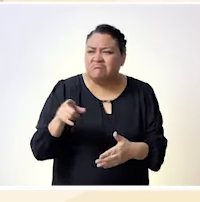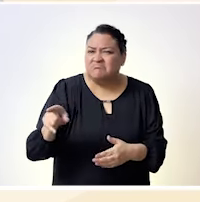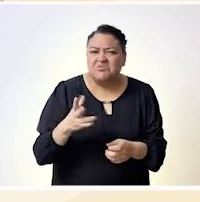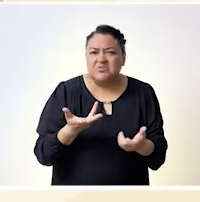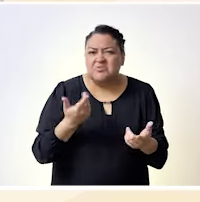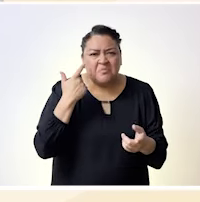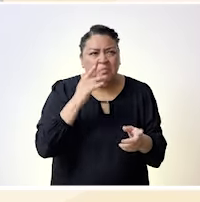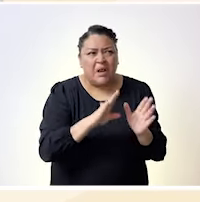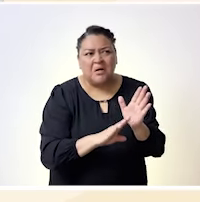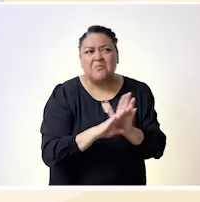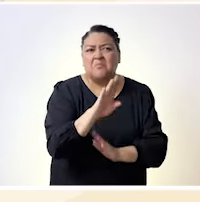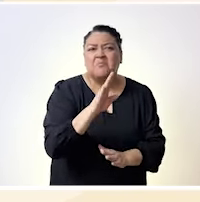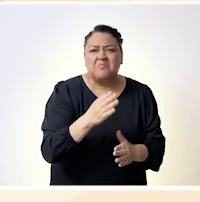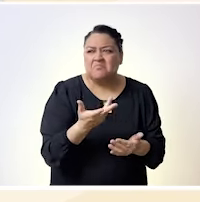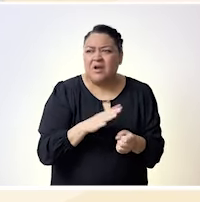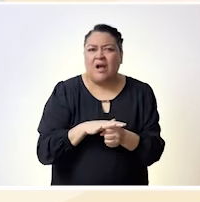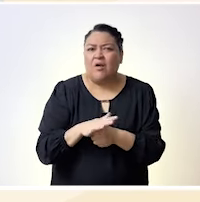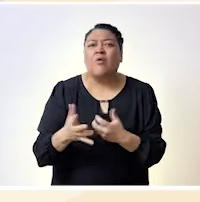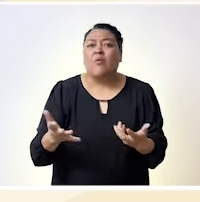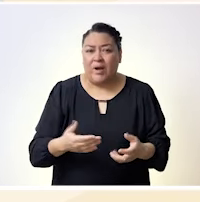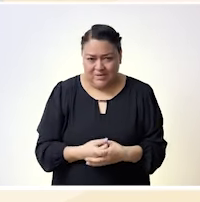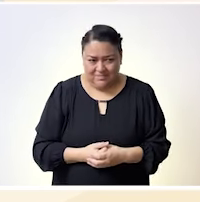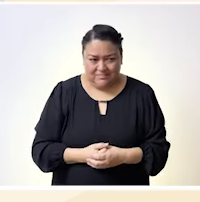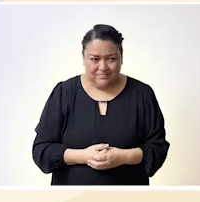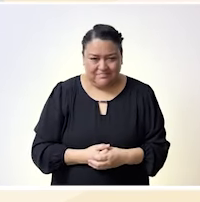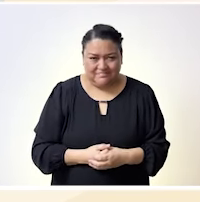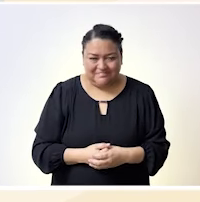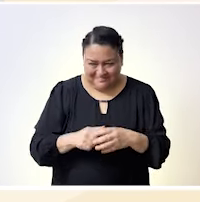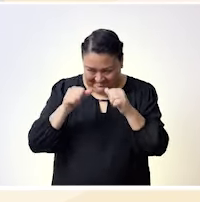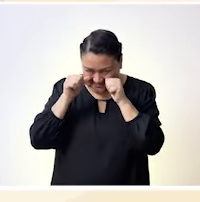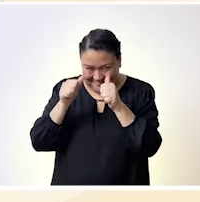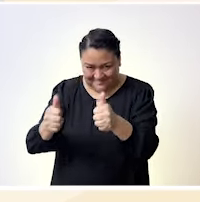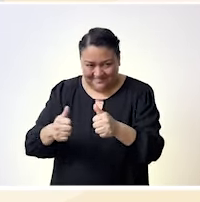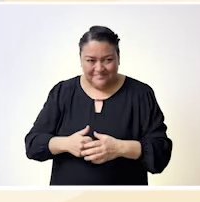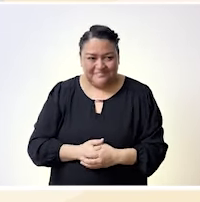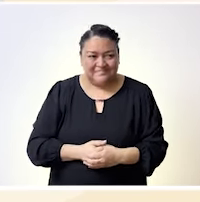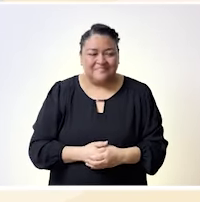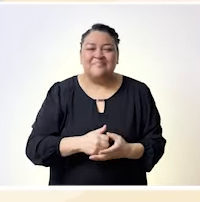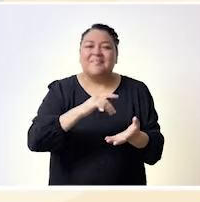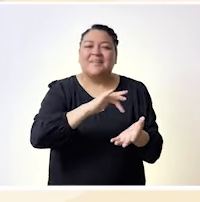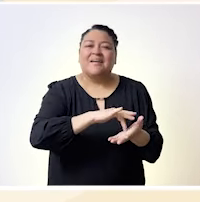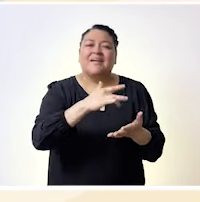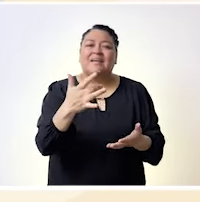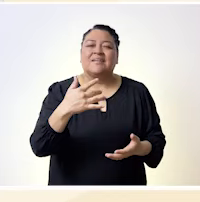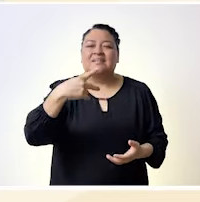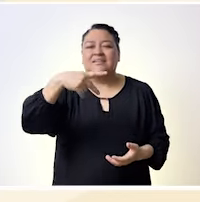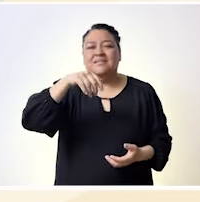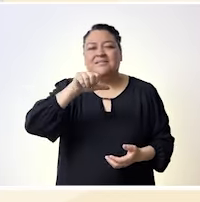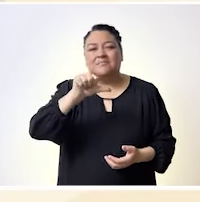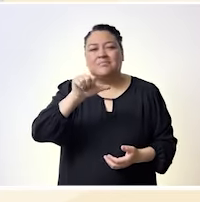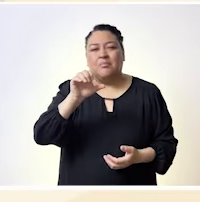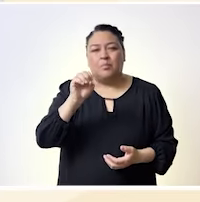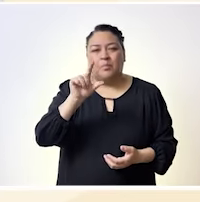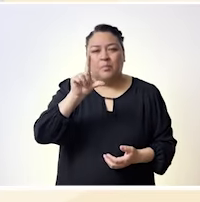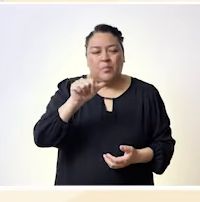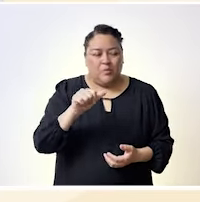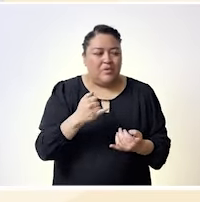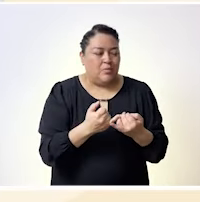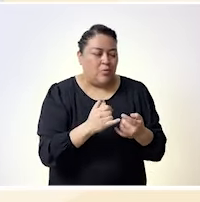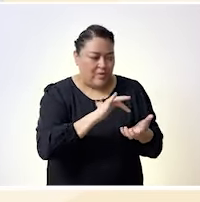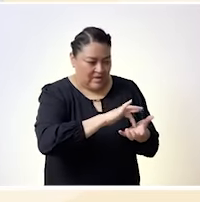afrodescendiente, pues bueno, he vivido a lo largo, desde mi pequeña infancia, a lo largo de toda mi vida, pues bueno,